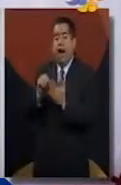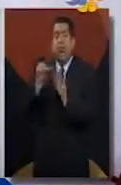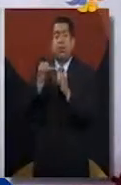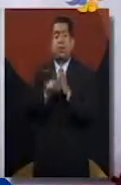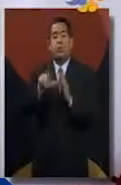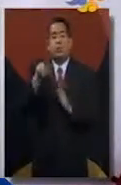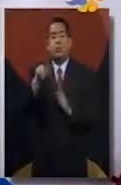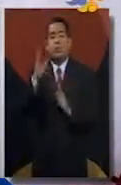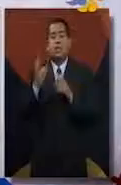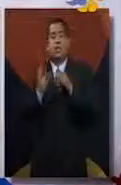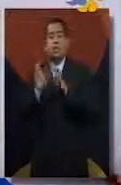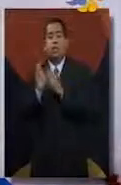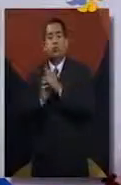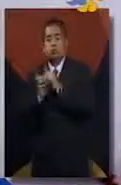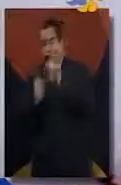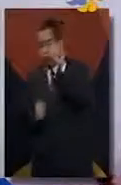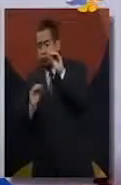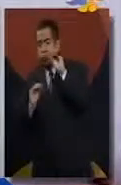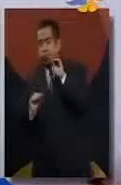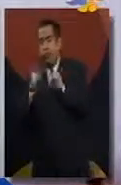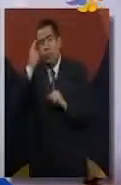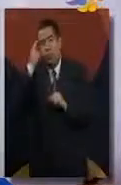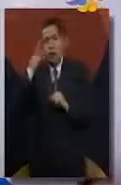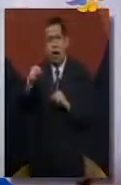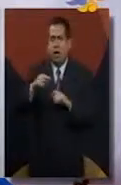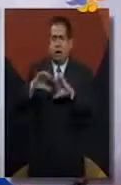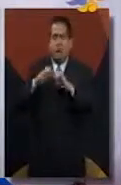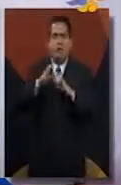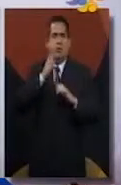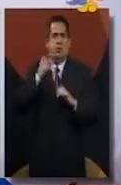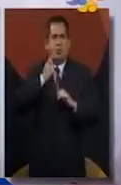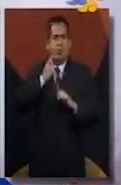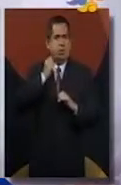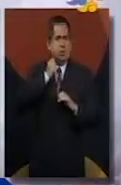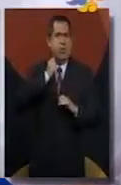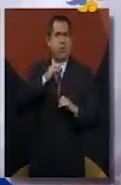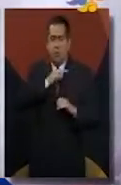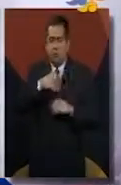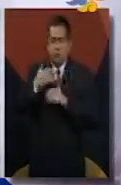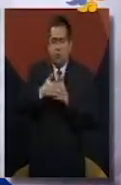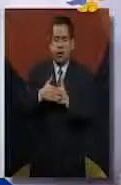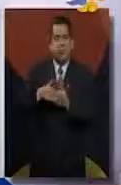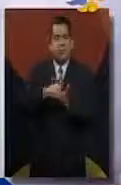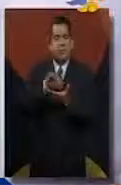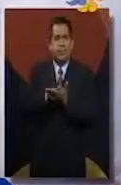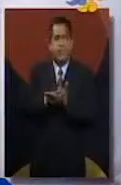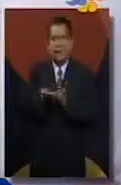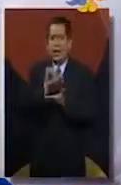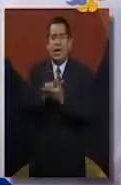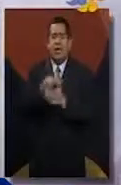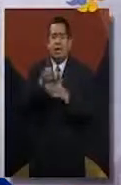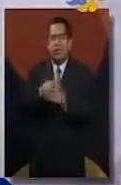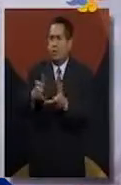de la Constitución con el objetivo de facultar al Congreso para que expire una ley general en materia de registros públicos inmobiliarios de